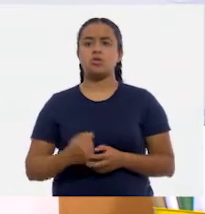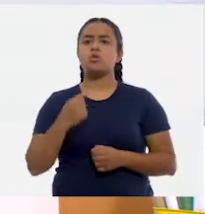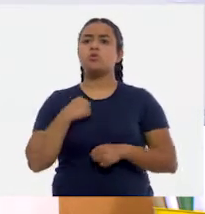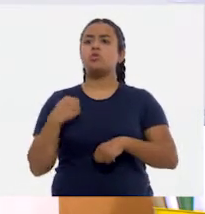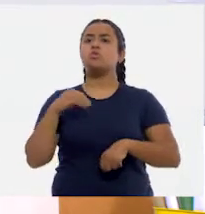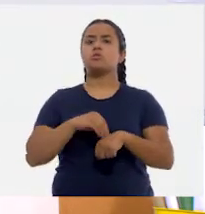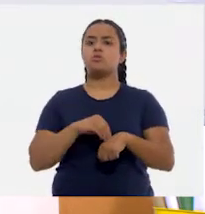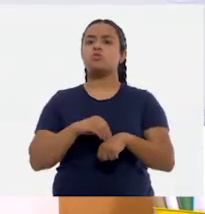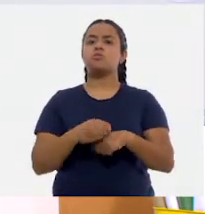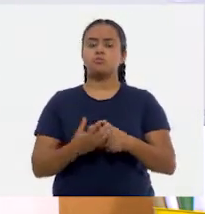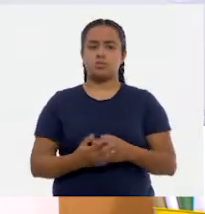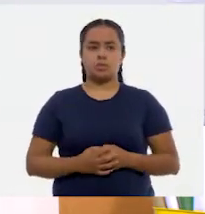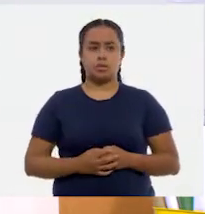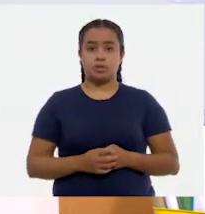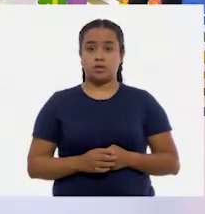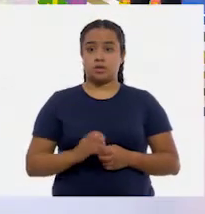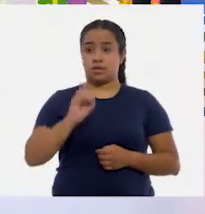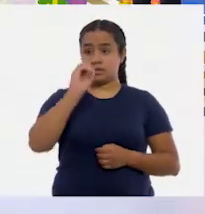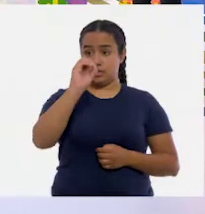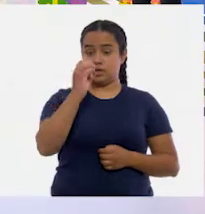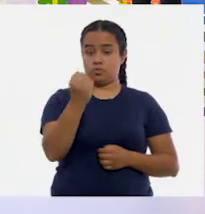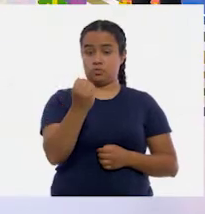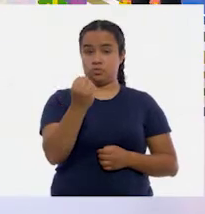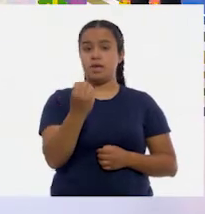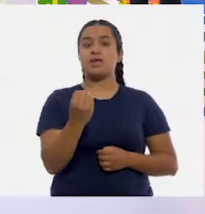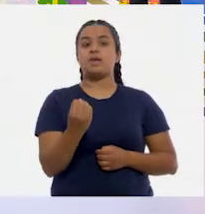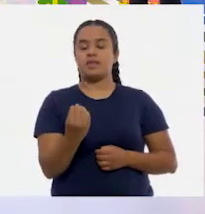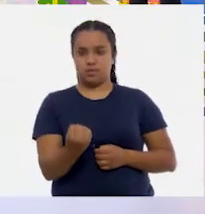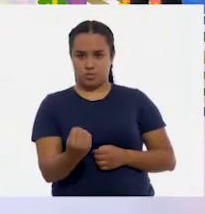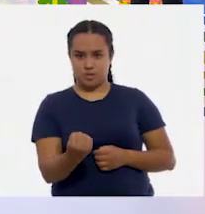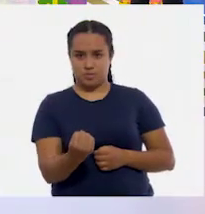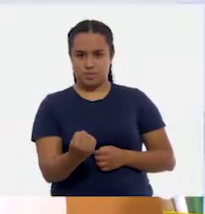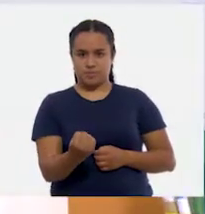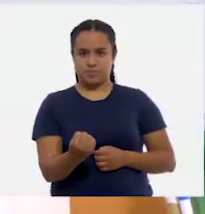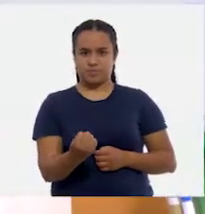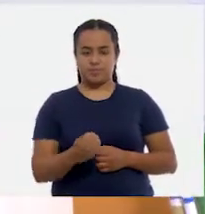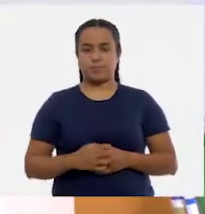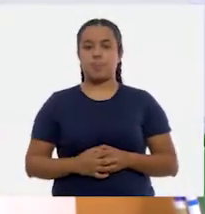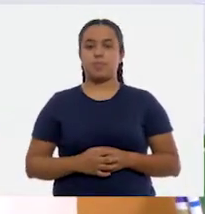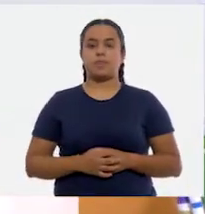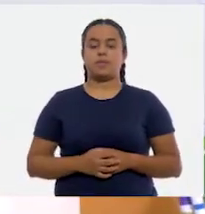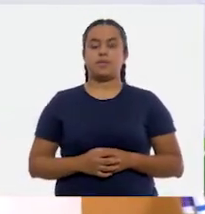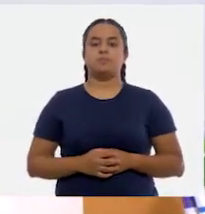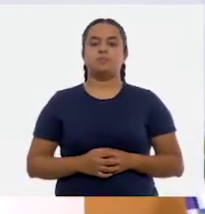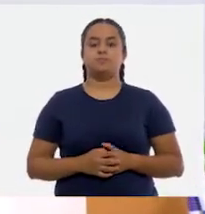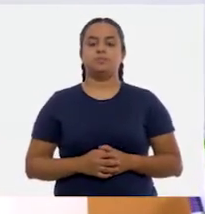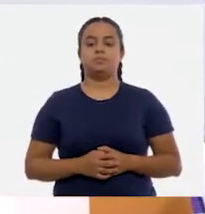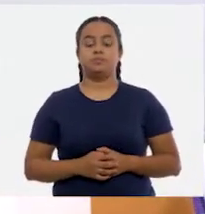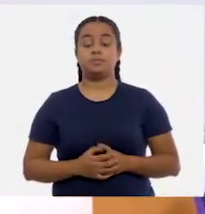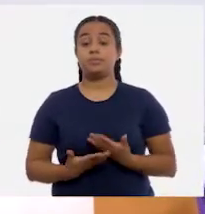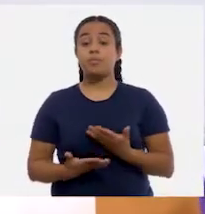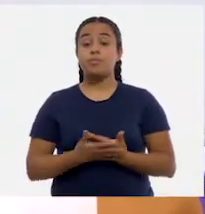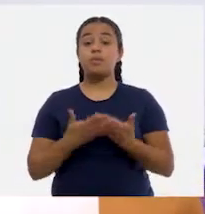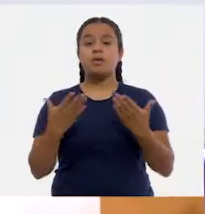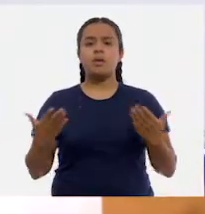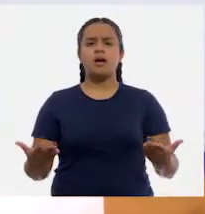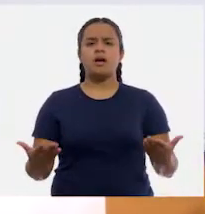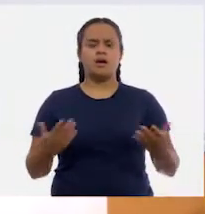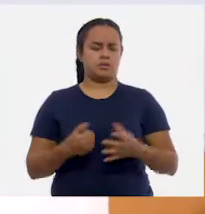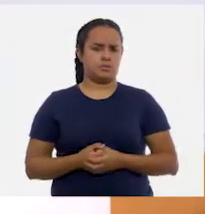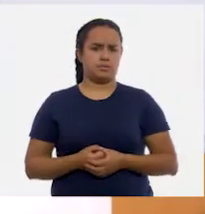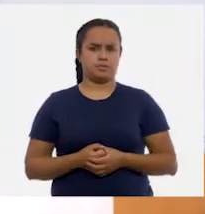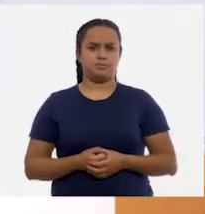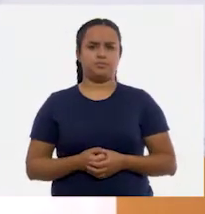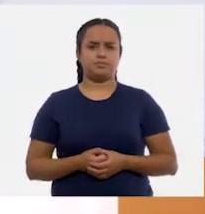a hacer con ese nueve? Se ponen las decenas. Muy bien. Y son nueve, porque acá arriba no tengo. Ahora, ¿qué voy a